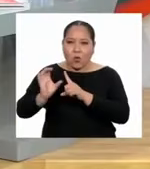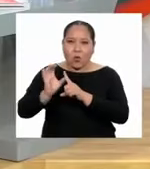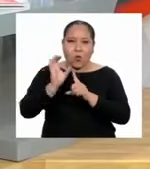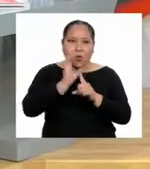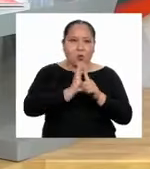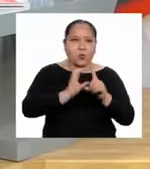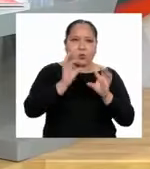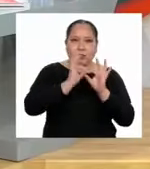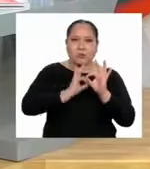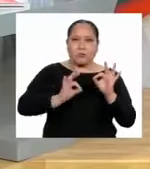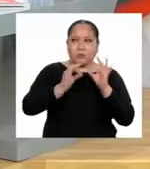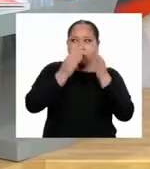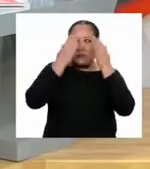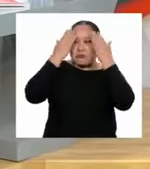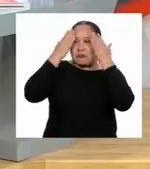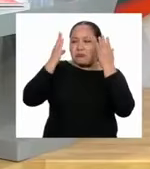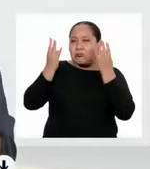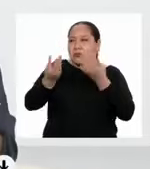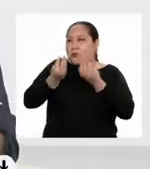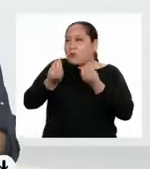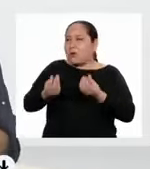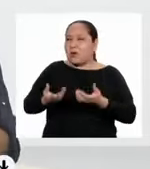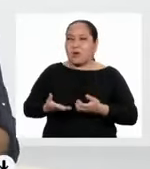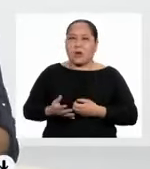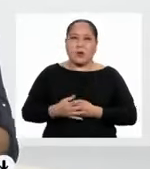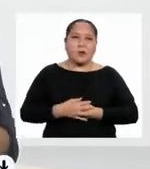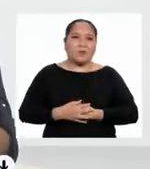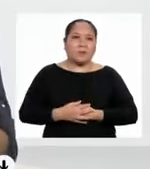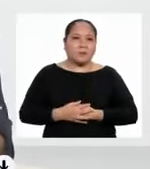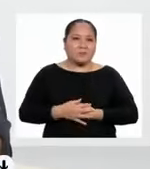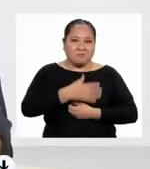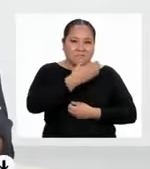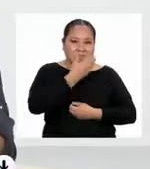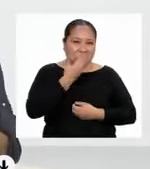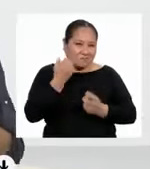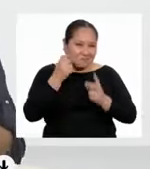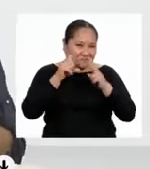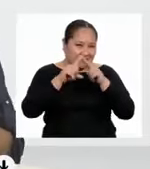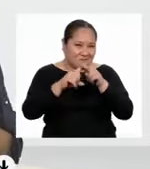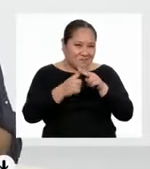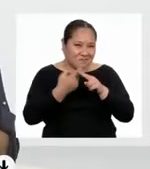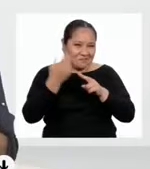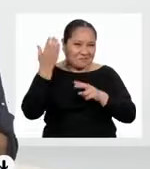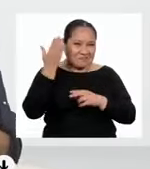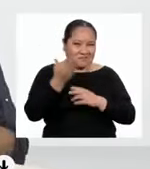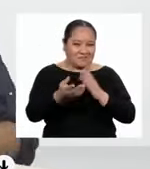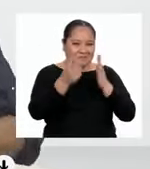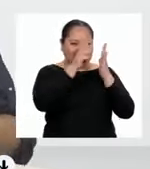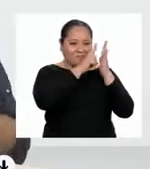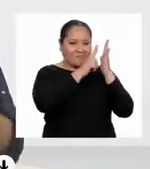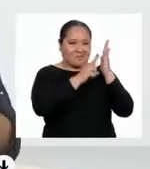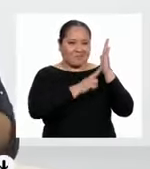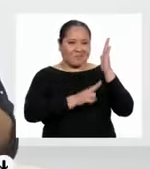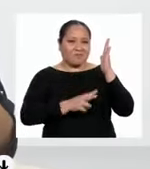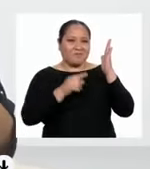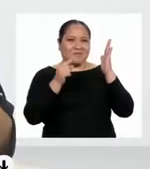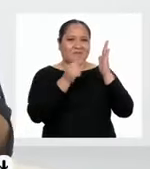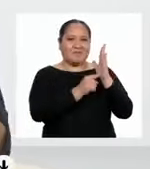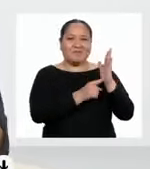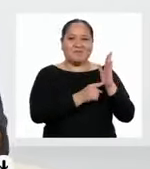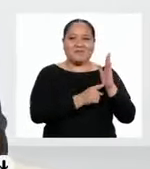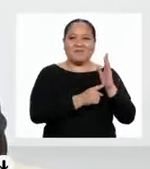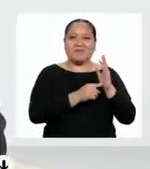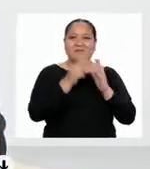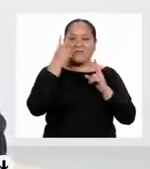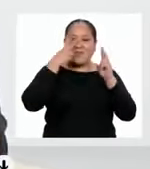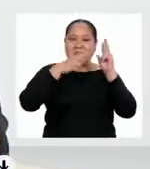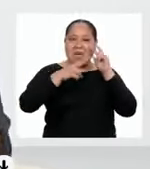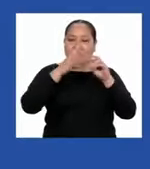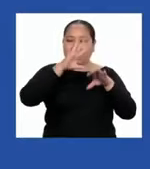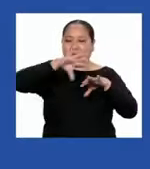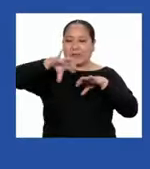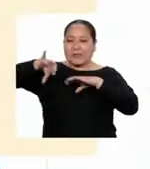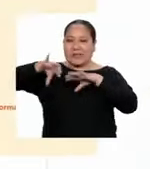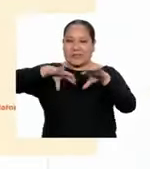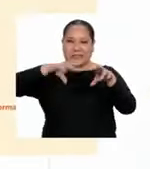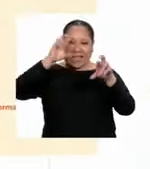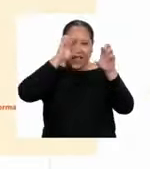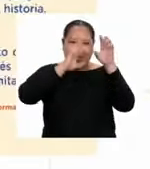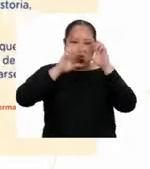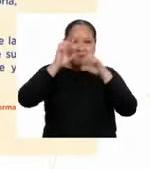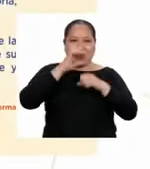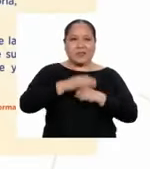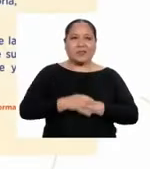sabría decir por qué exactamente. Mejor empecemos con la lectura y vamos despejando dudas.